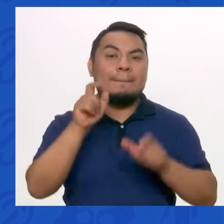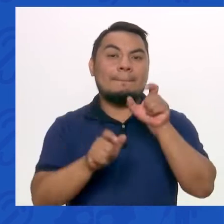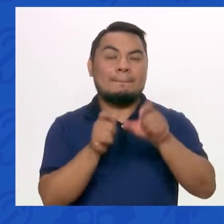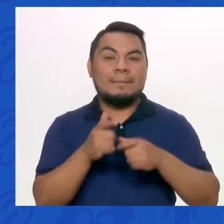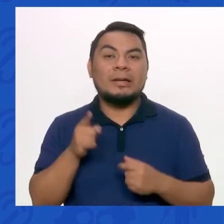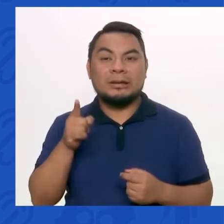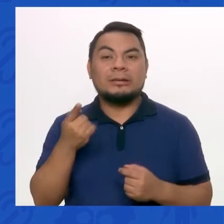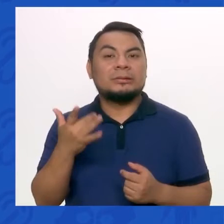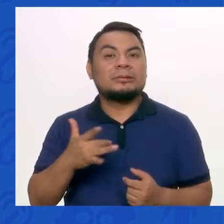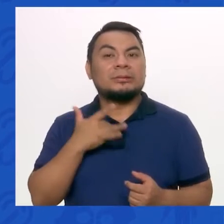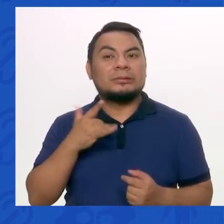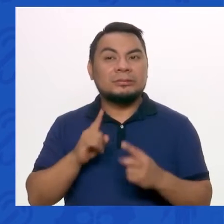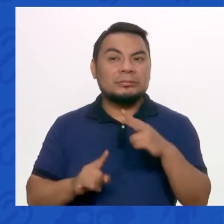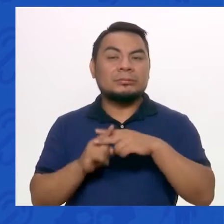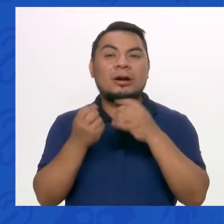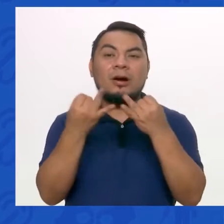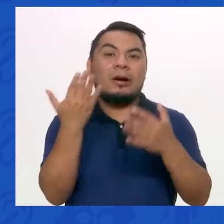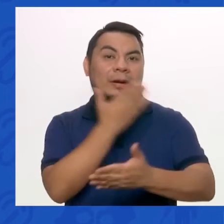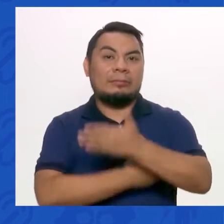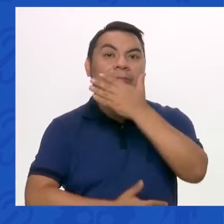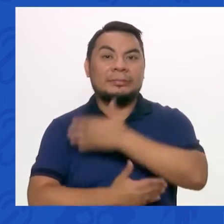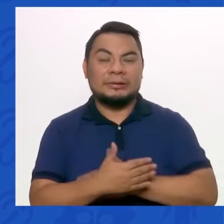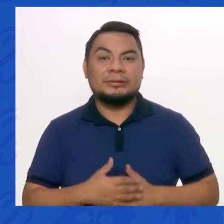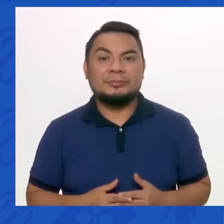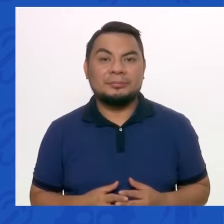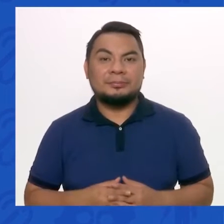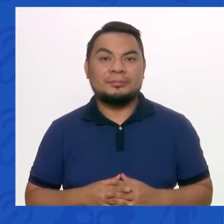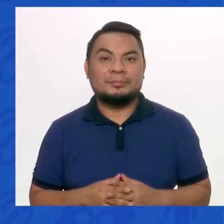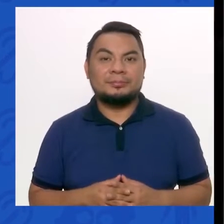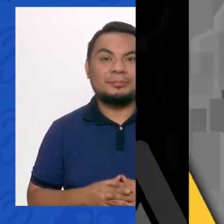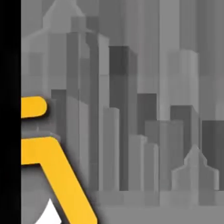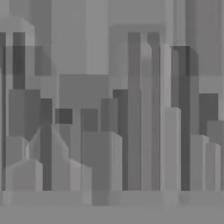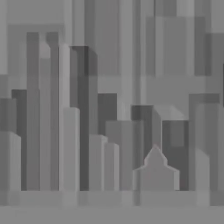personas, presenta algún tipo de discapacidad.